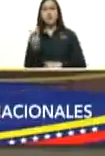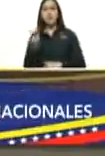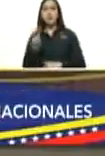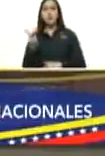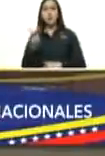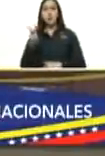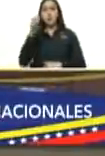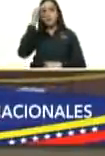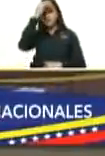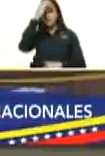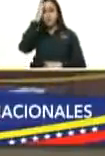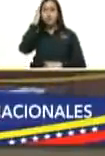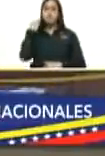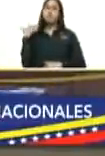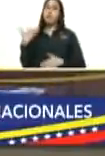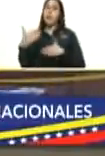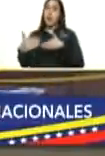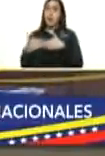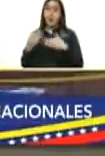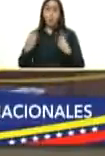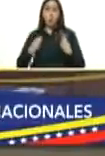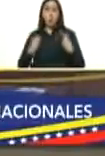hemos vivido un acercamiento